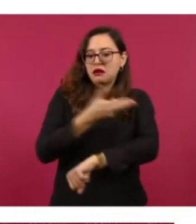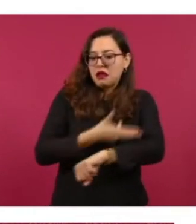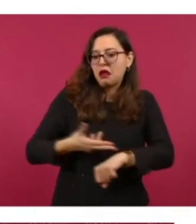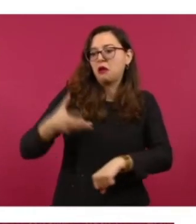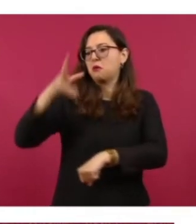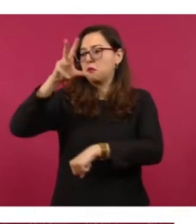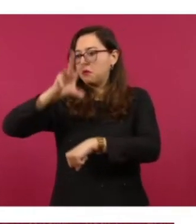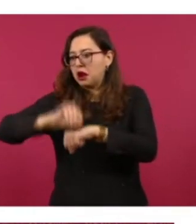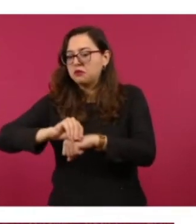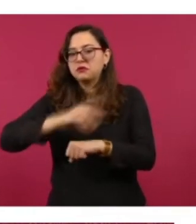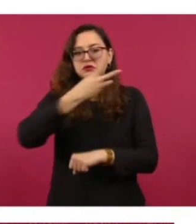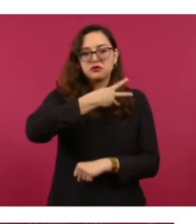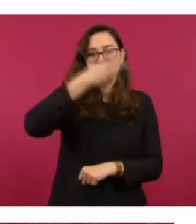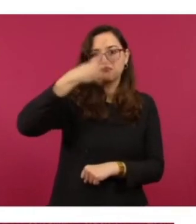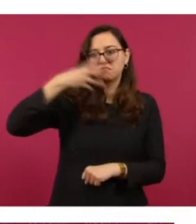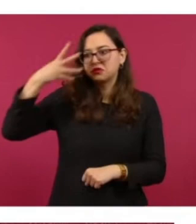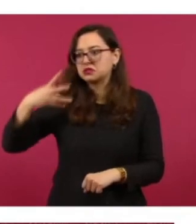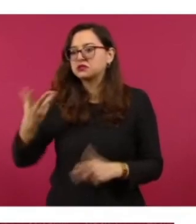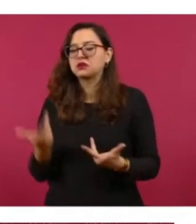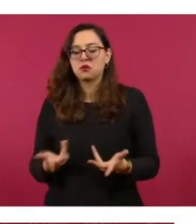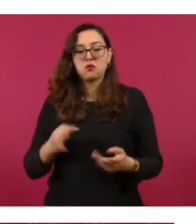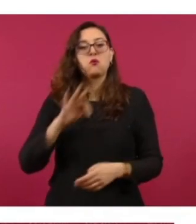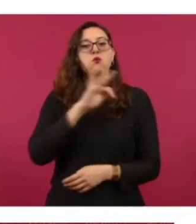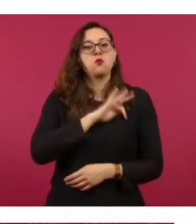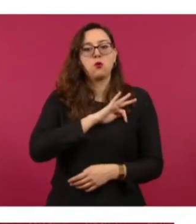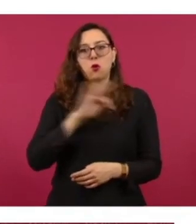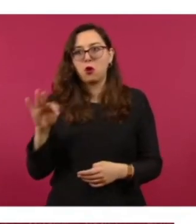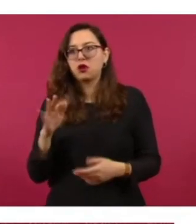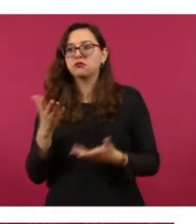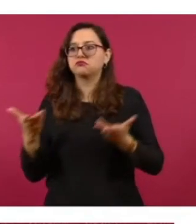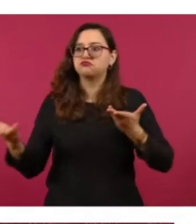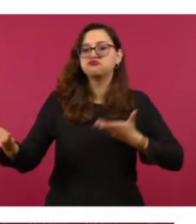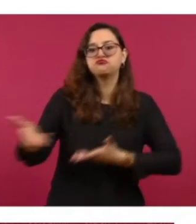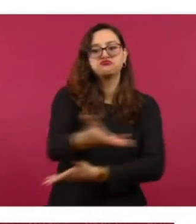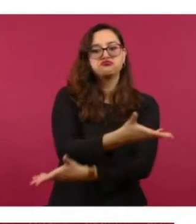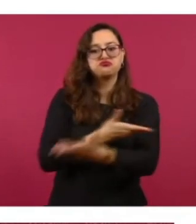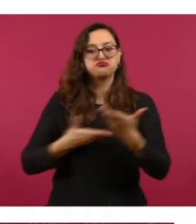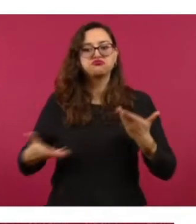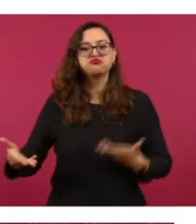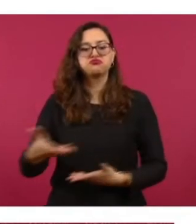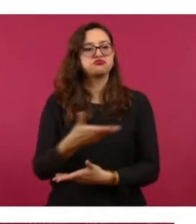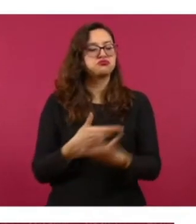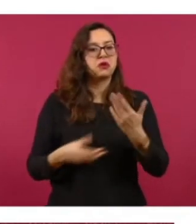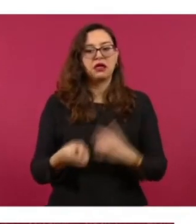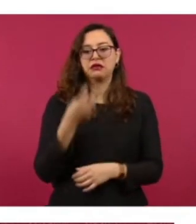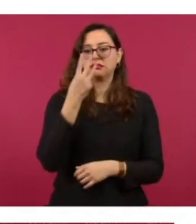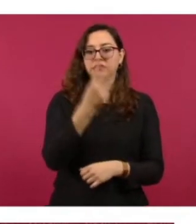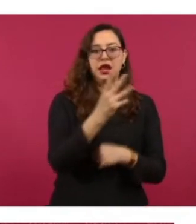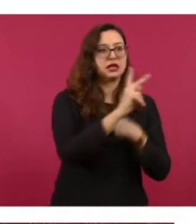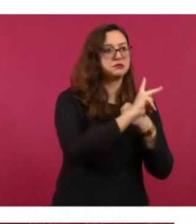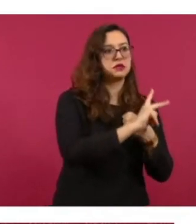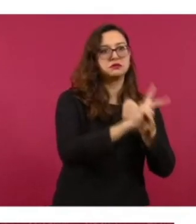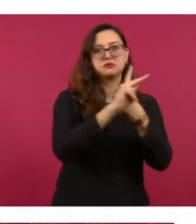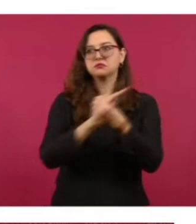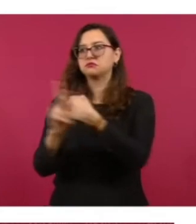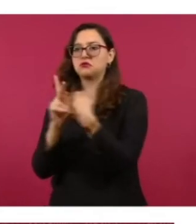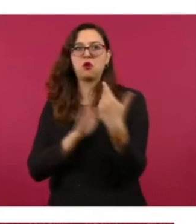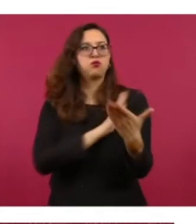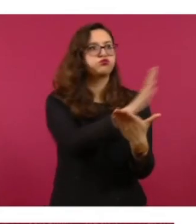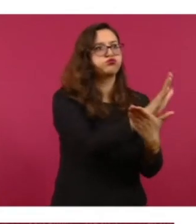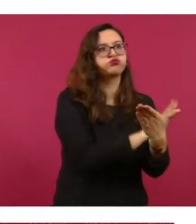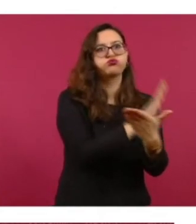que los trabajadores de los tres países puedan trabajar sin dificultades en cualquiera de ellos